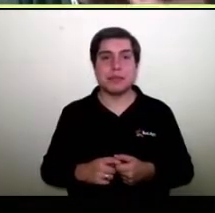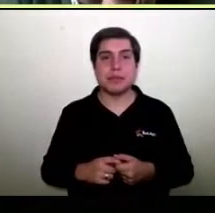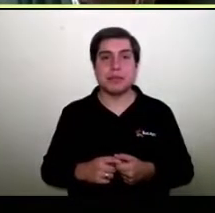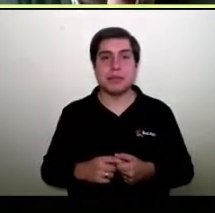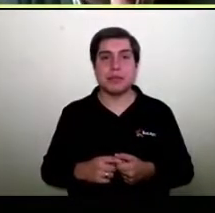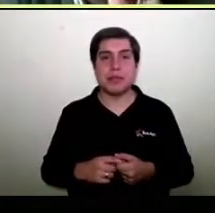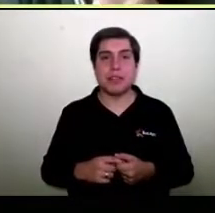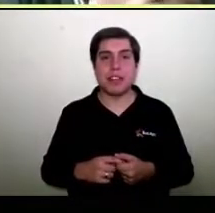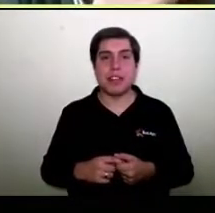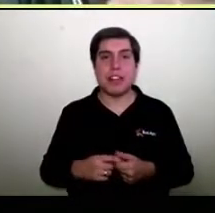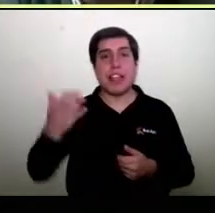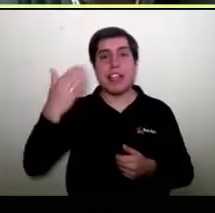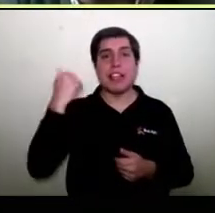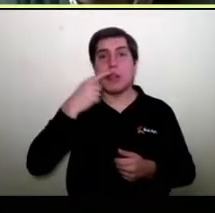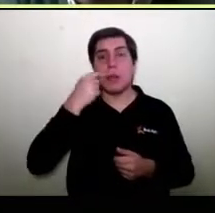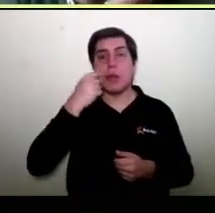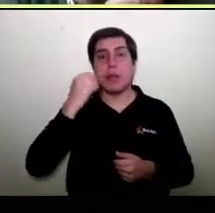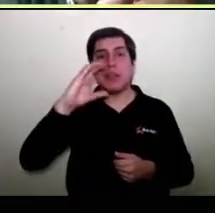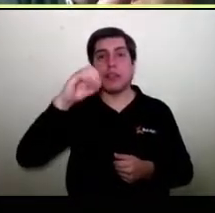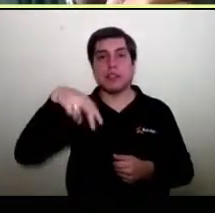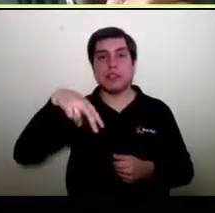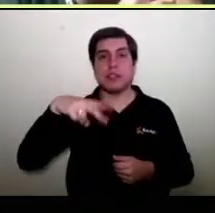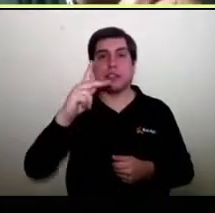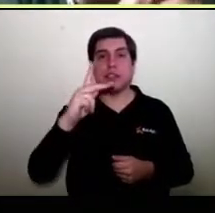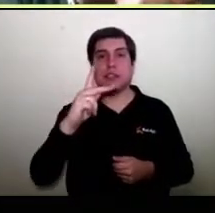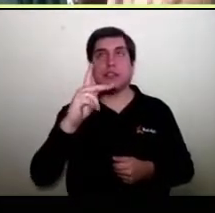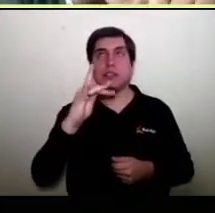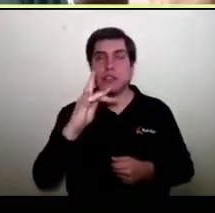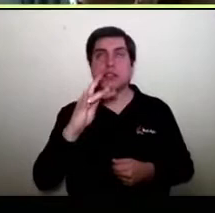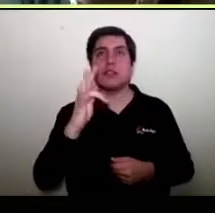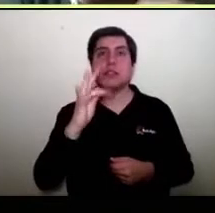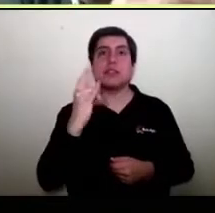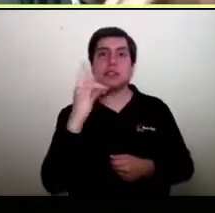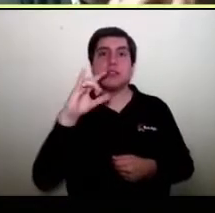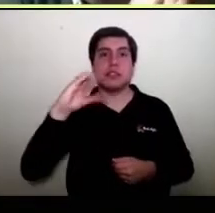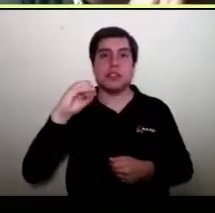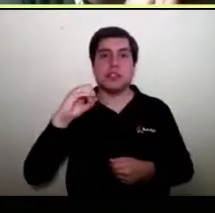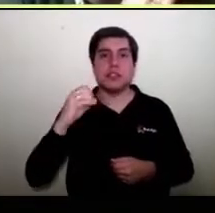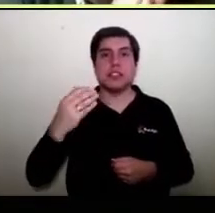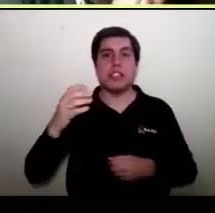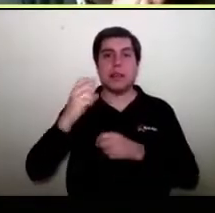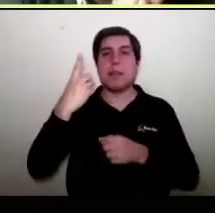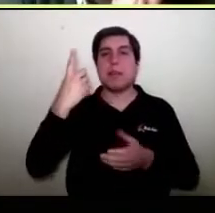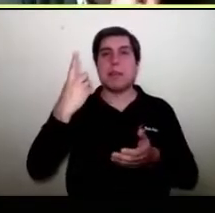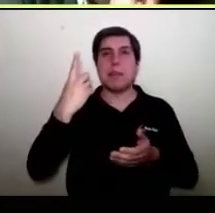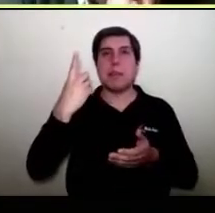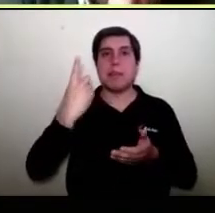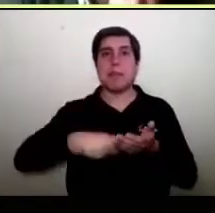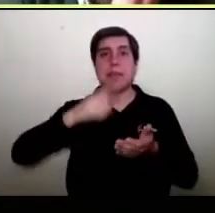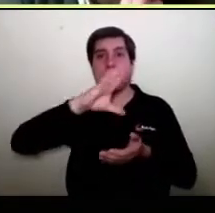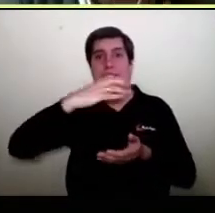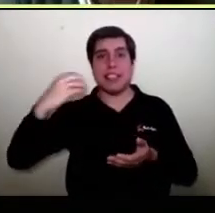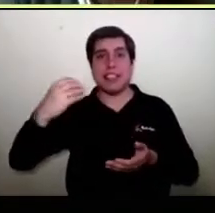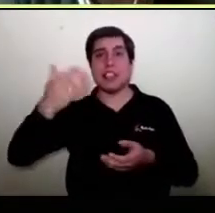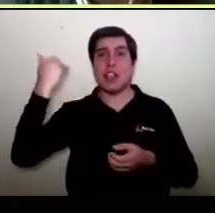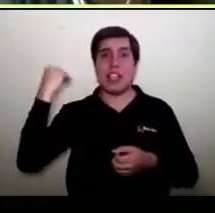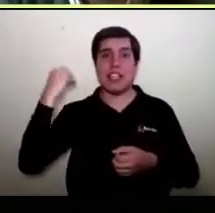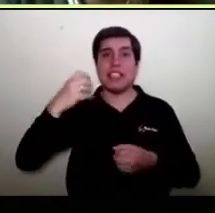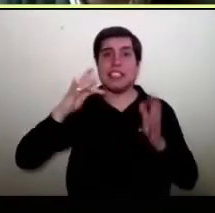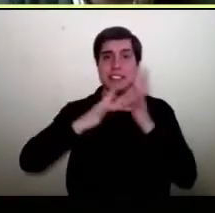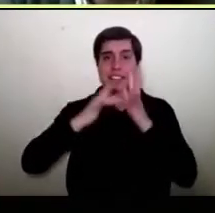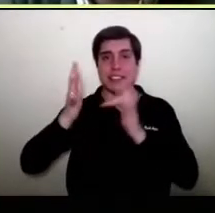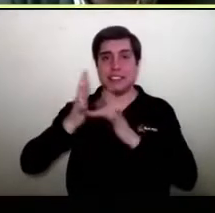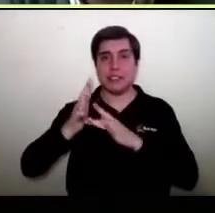Confucio, Confucio es del año 1500 a.C., pero él ya nos decía que estudiar el